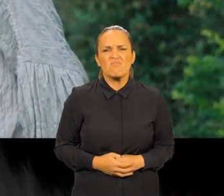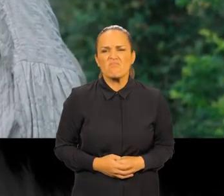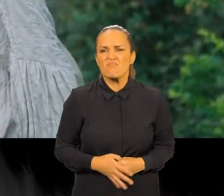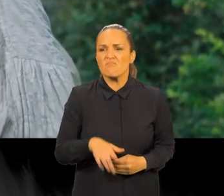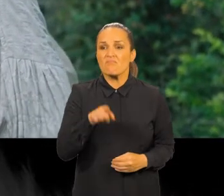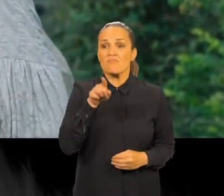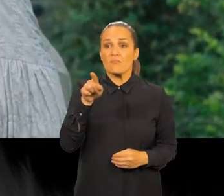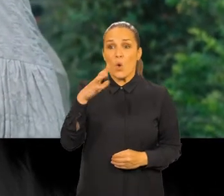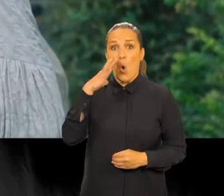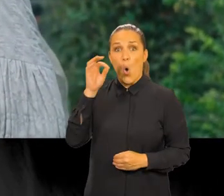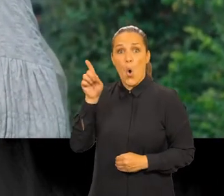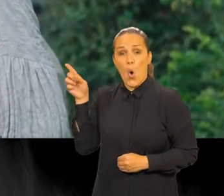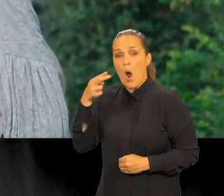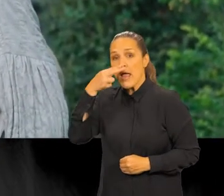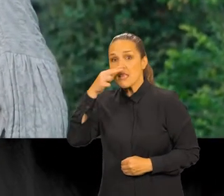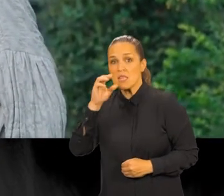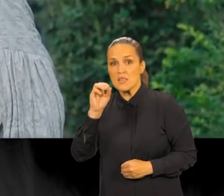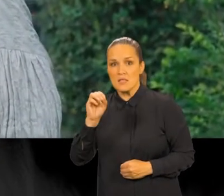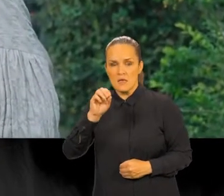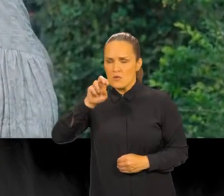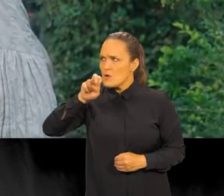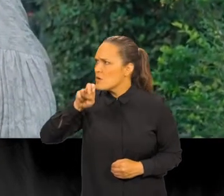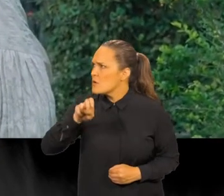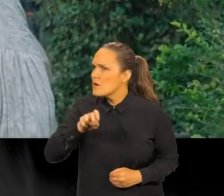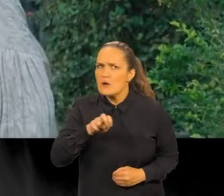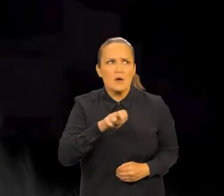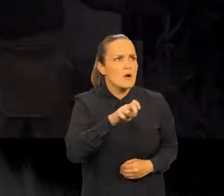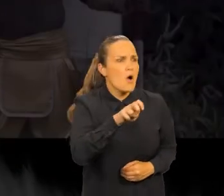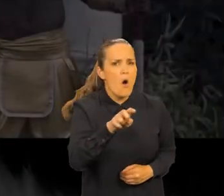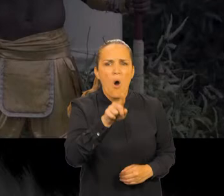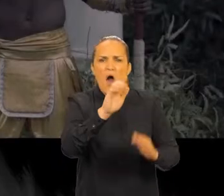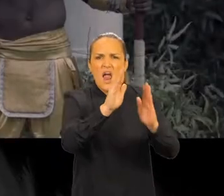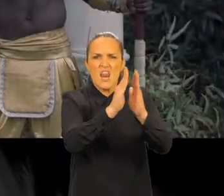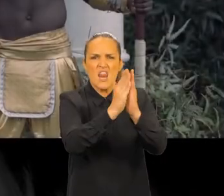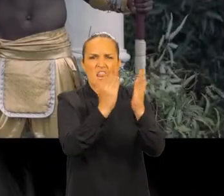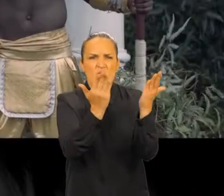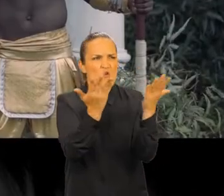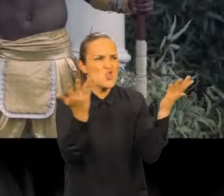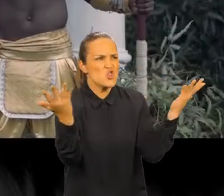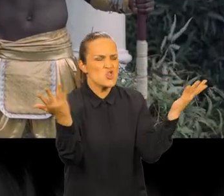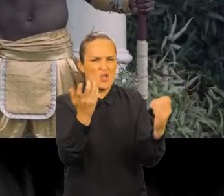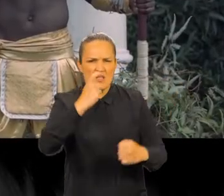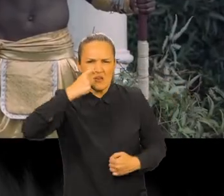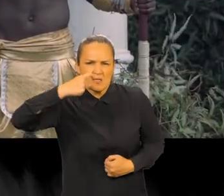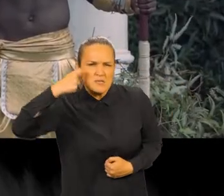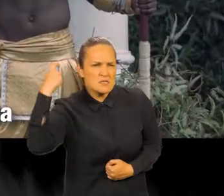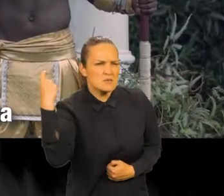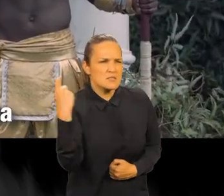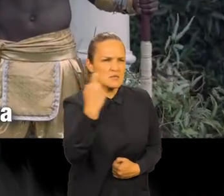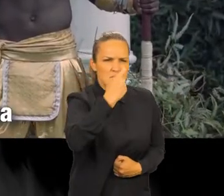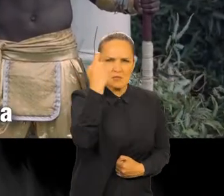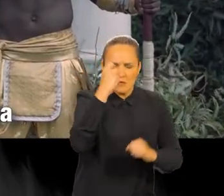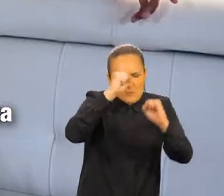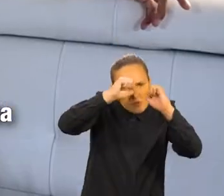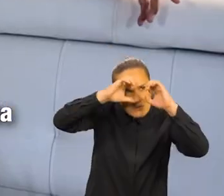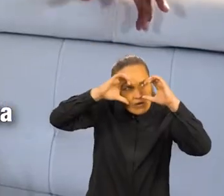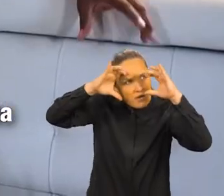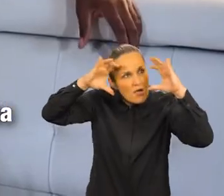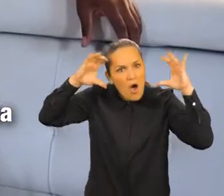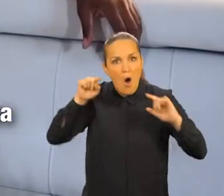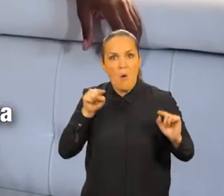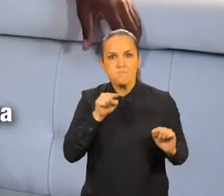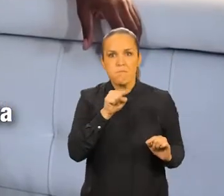Que es la historia de Demian, un niño que tiene que encontrar y destruir el antiguo libro de los misterios. Es una historia de